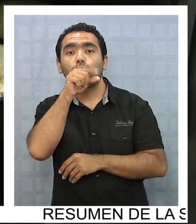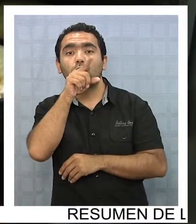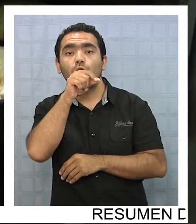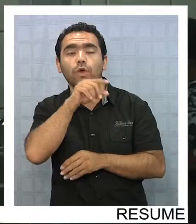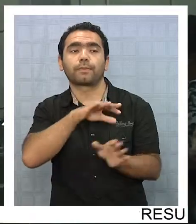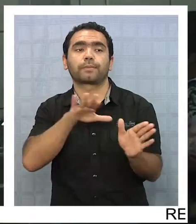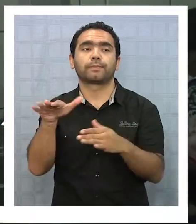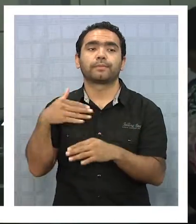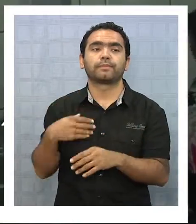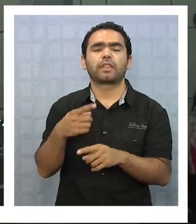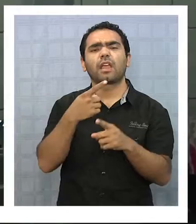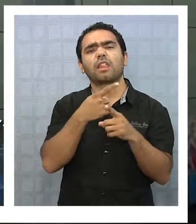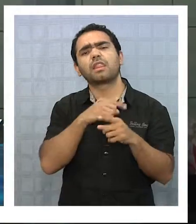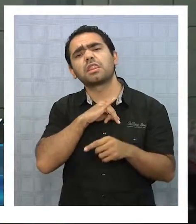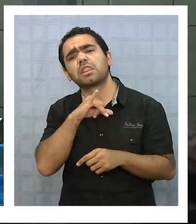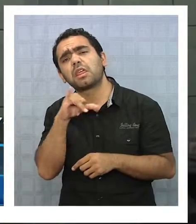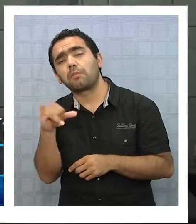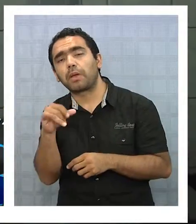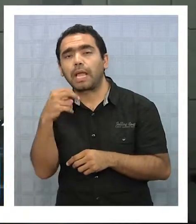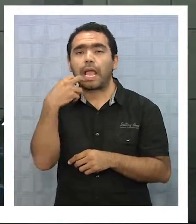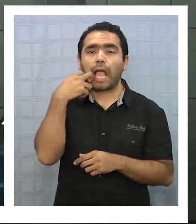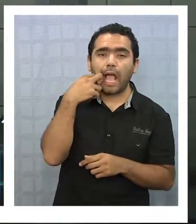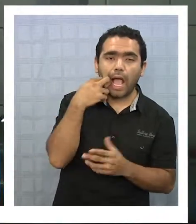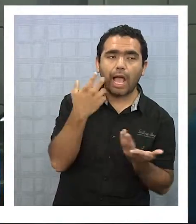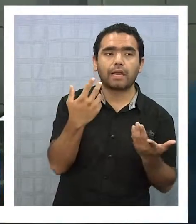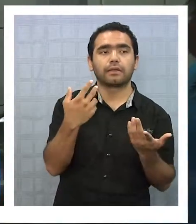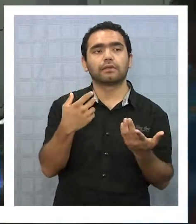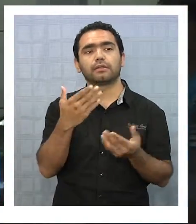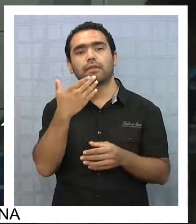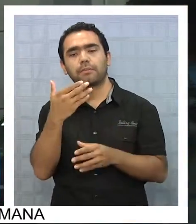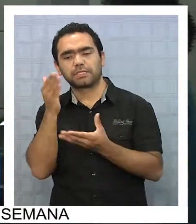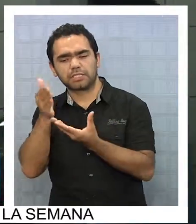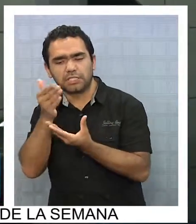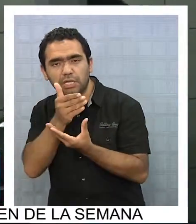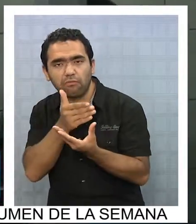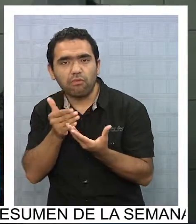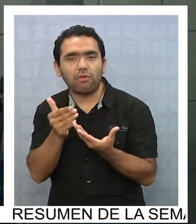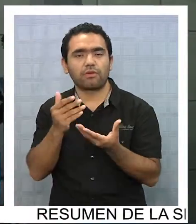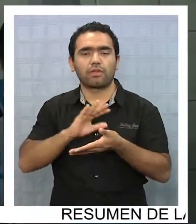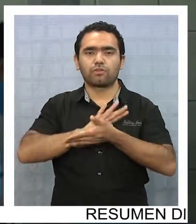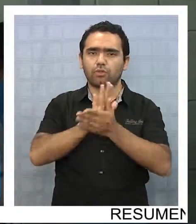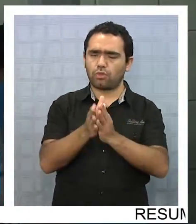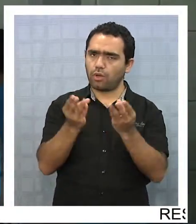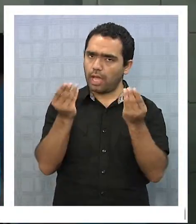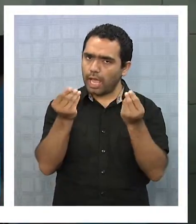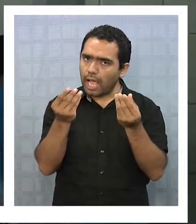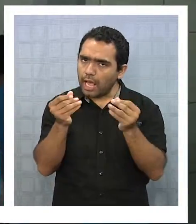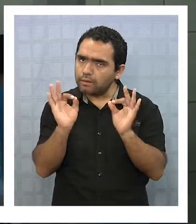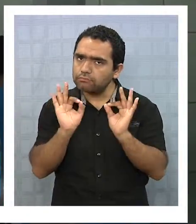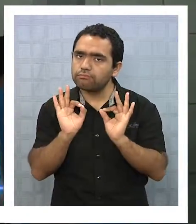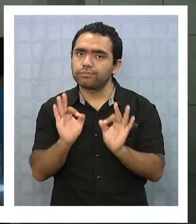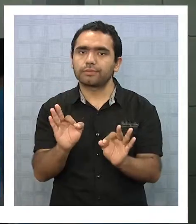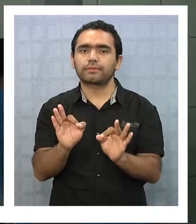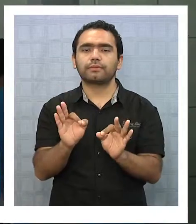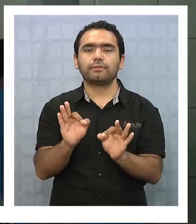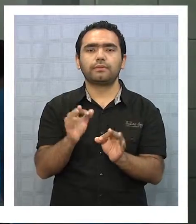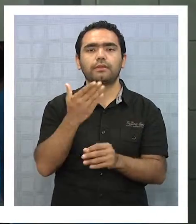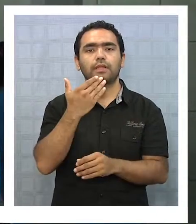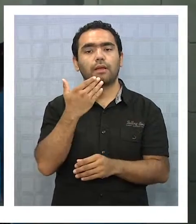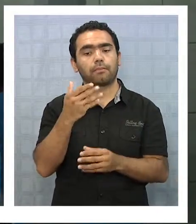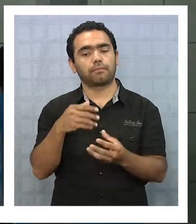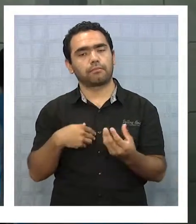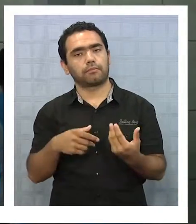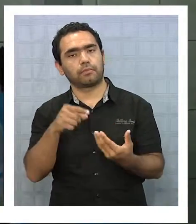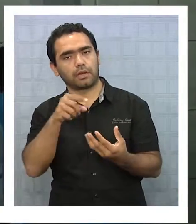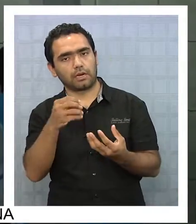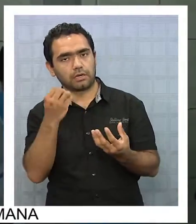Ya después, la buena carne, la buena cebolla, todos productos de buena calidad y